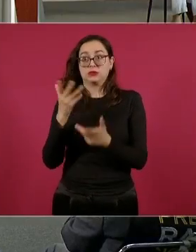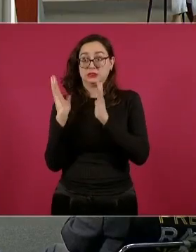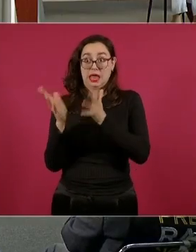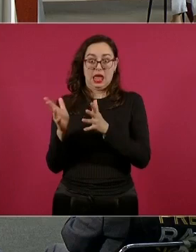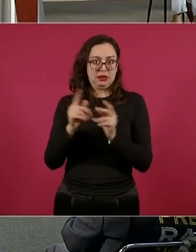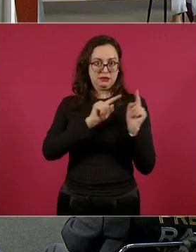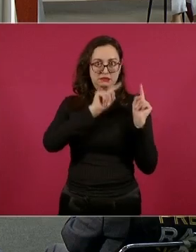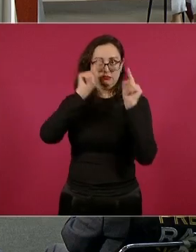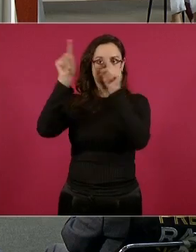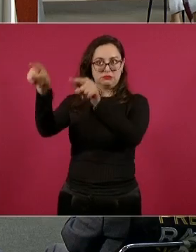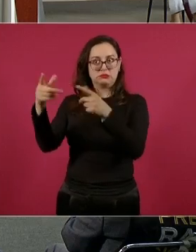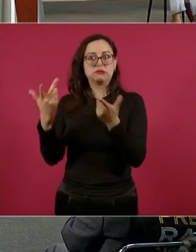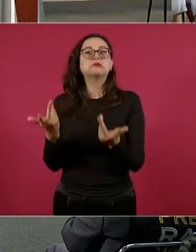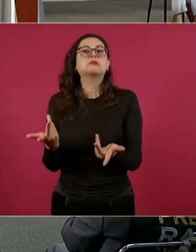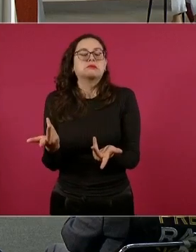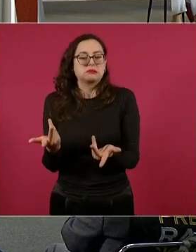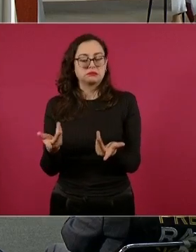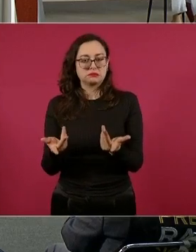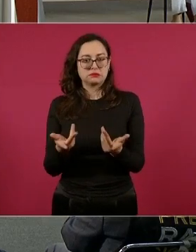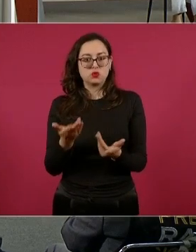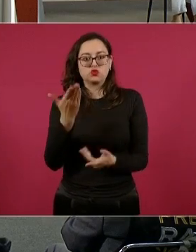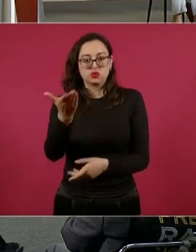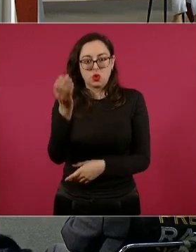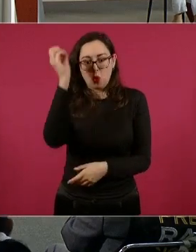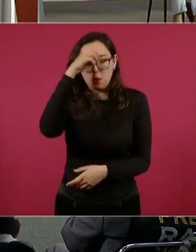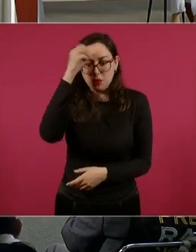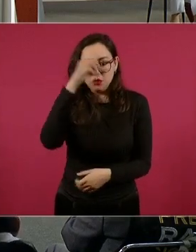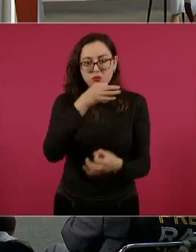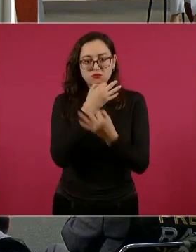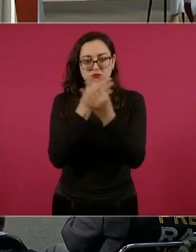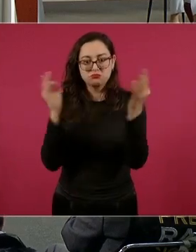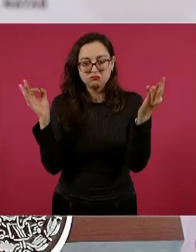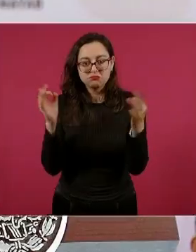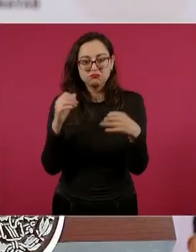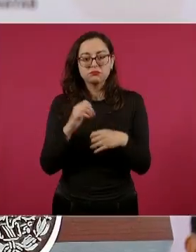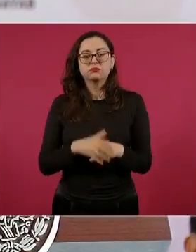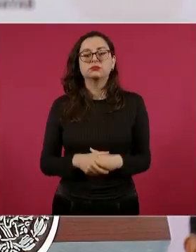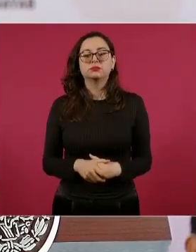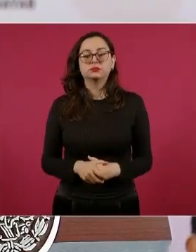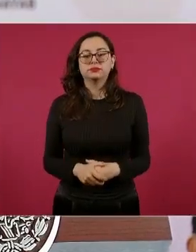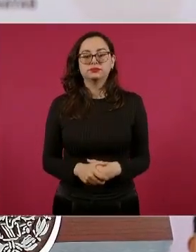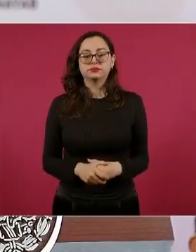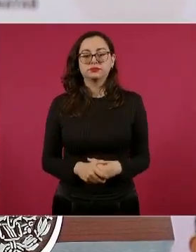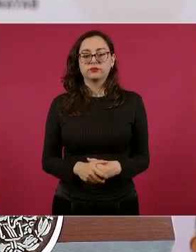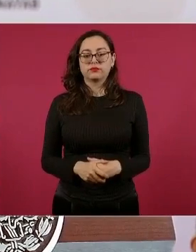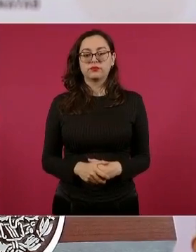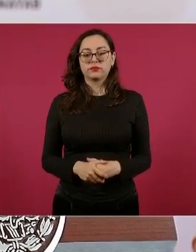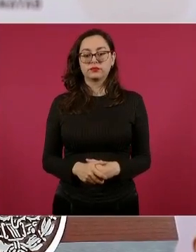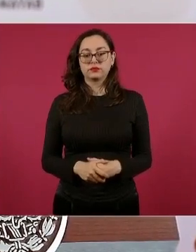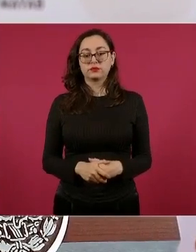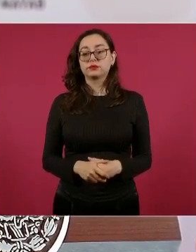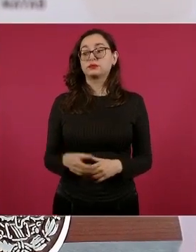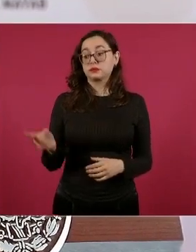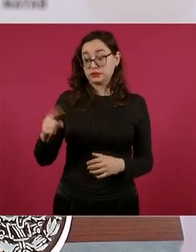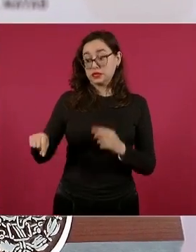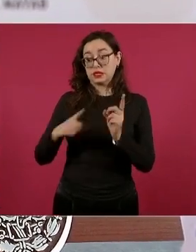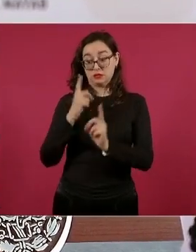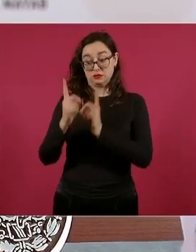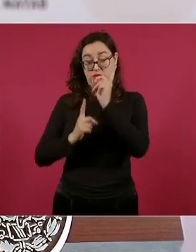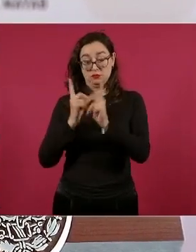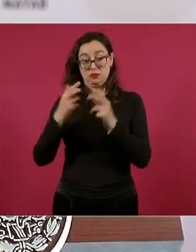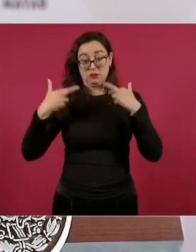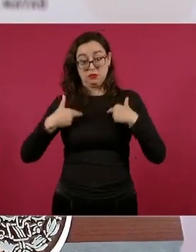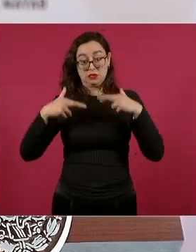ellas, ellos saben muy bien lo que representa para